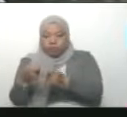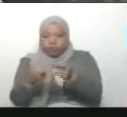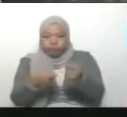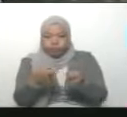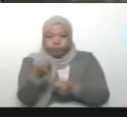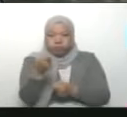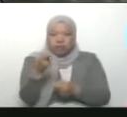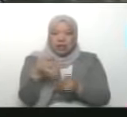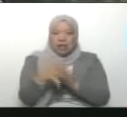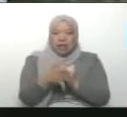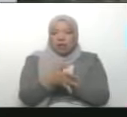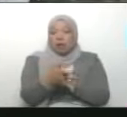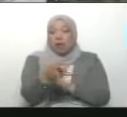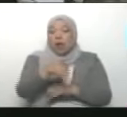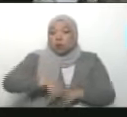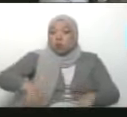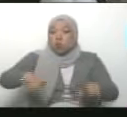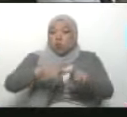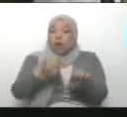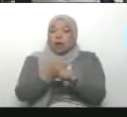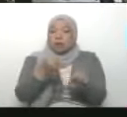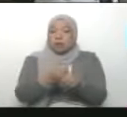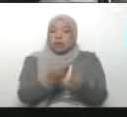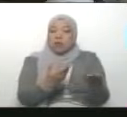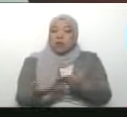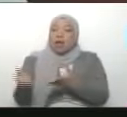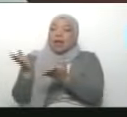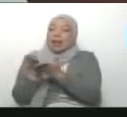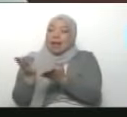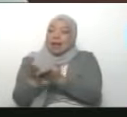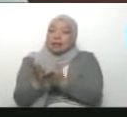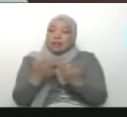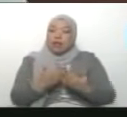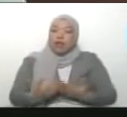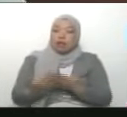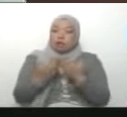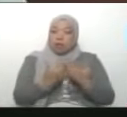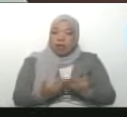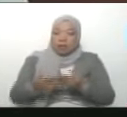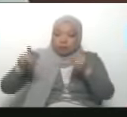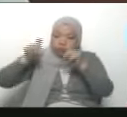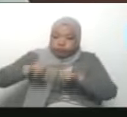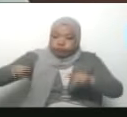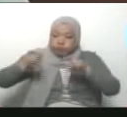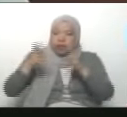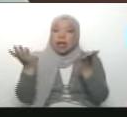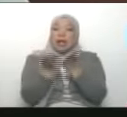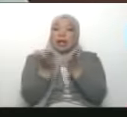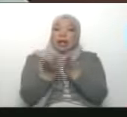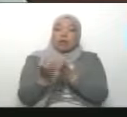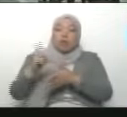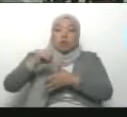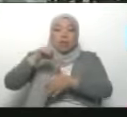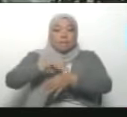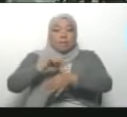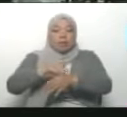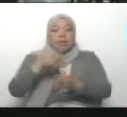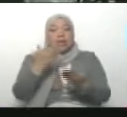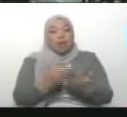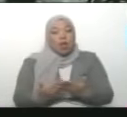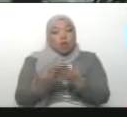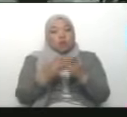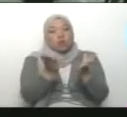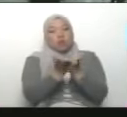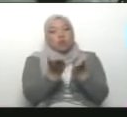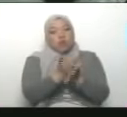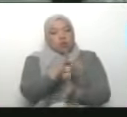en equipamiento. En estos espacios van a recibir clases tanto nuestros estudiantes de la Escuela Latinoamericana de Medicina como estudiantes